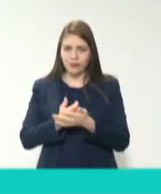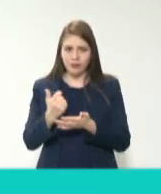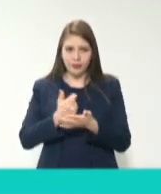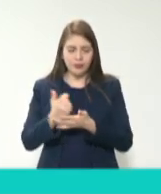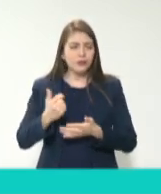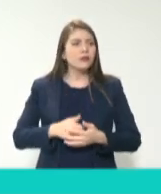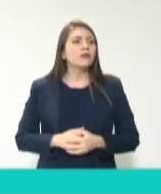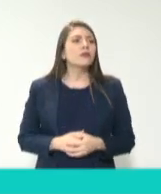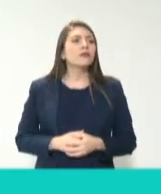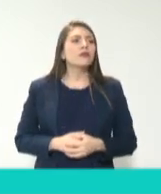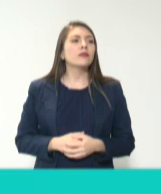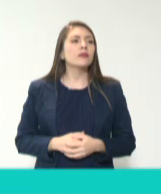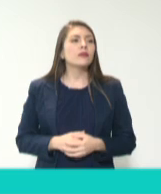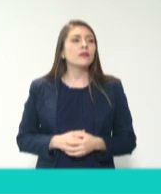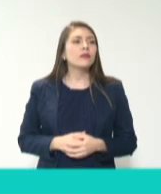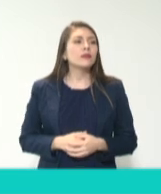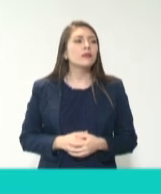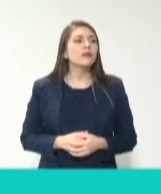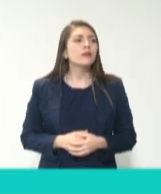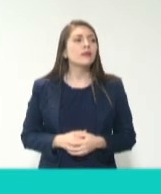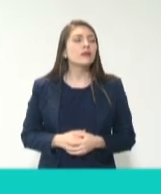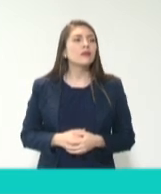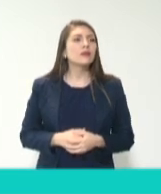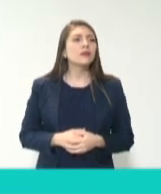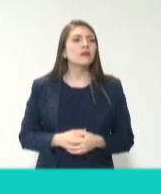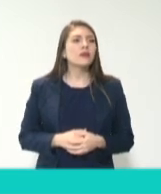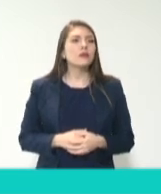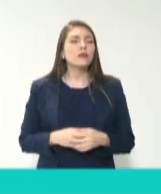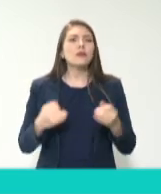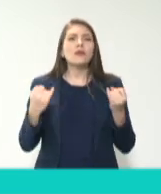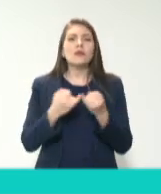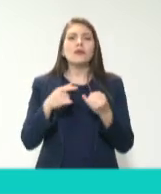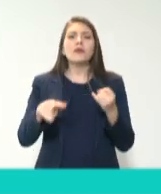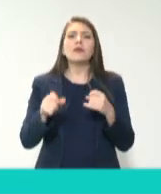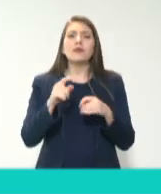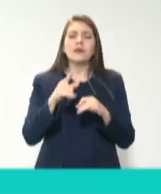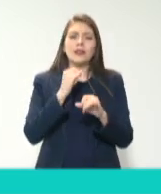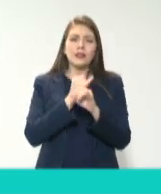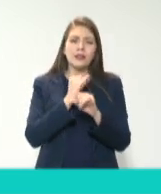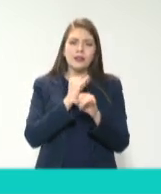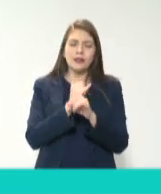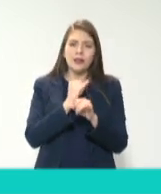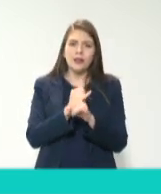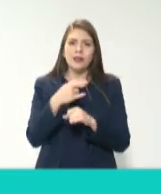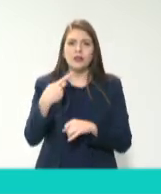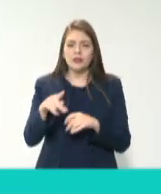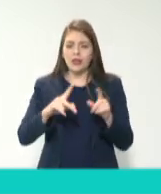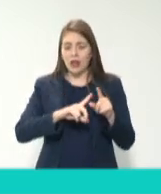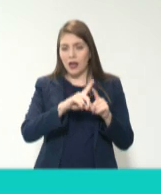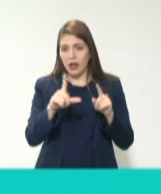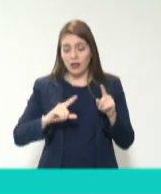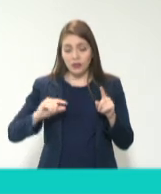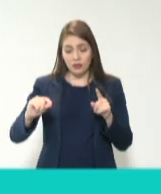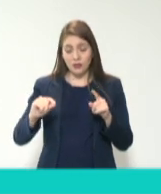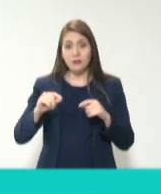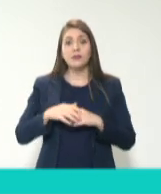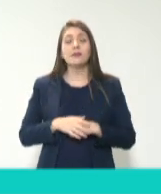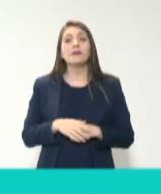muy importante que le toca al sistema es la plataforma digital nacional, que son seis sistemas en donde